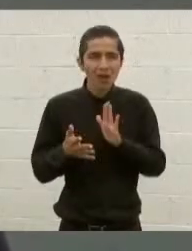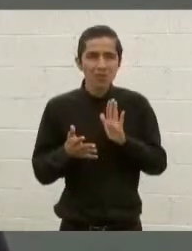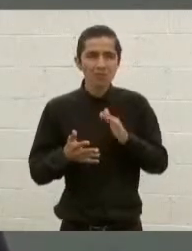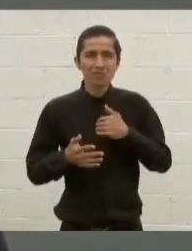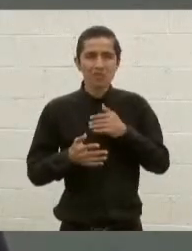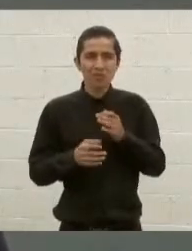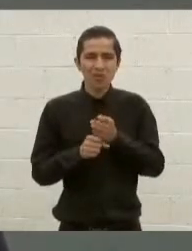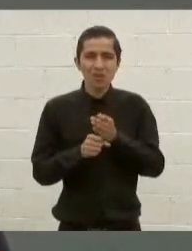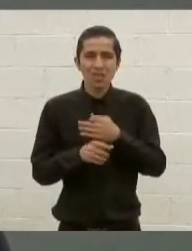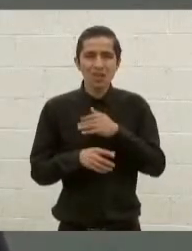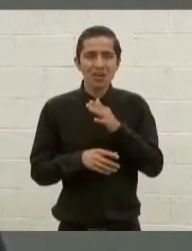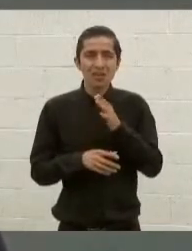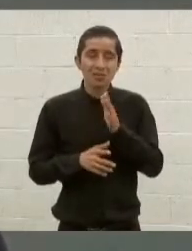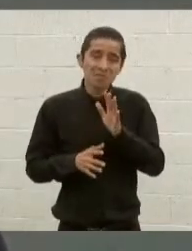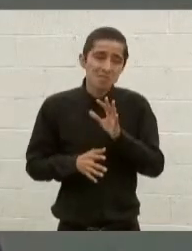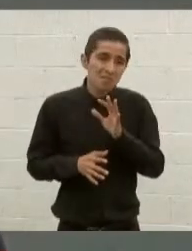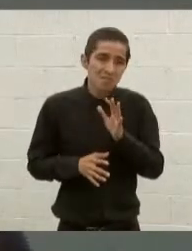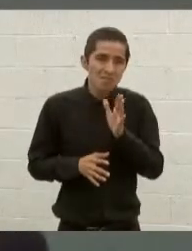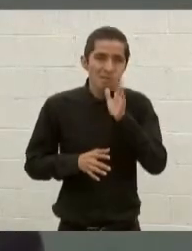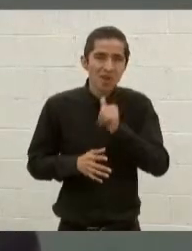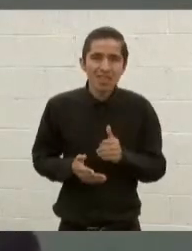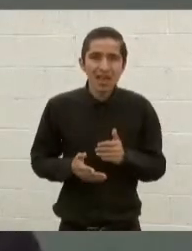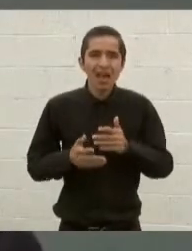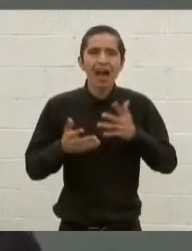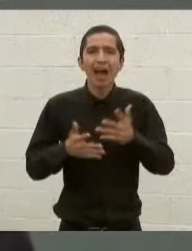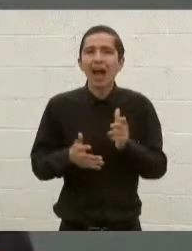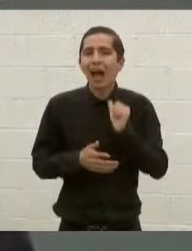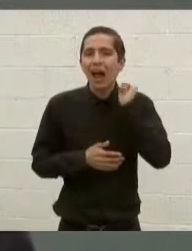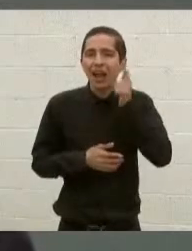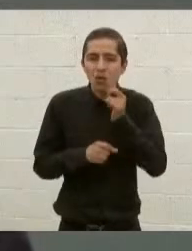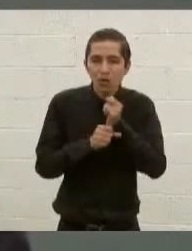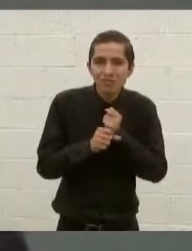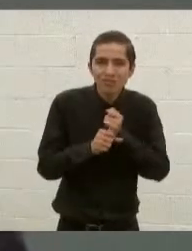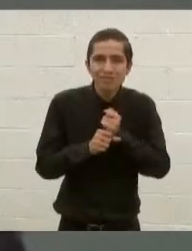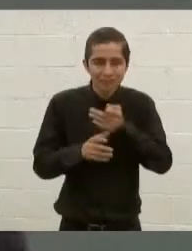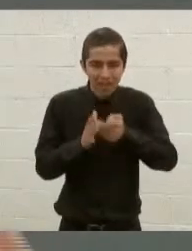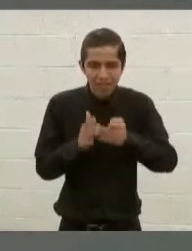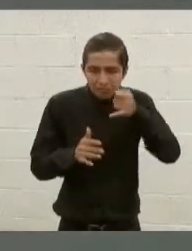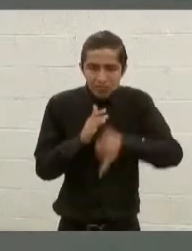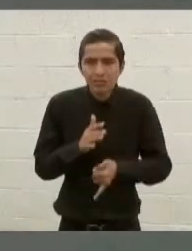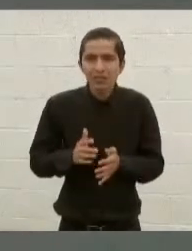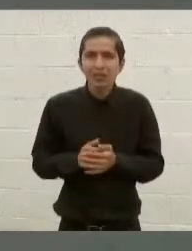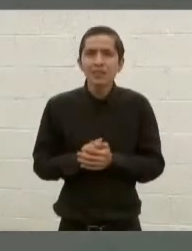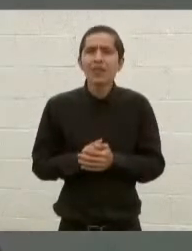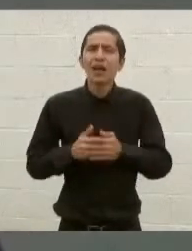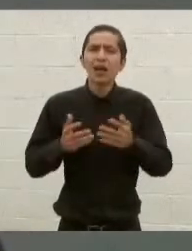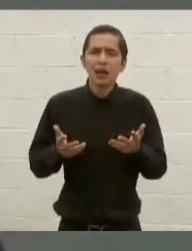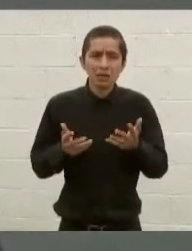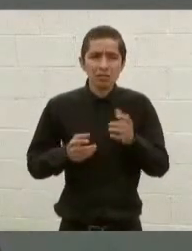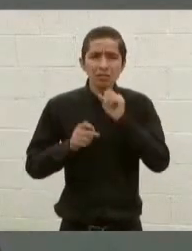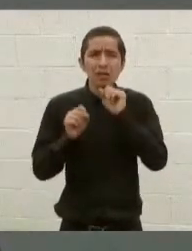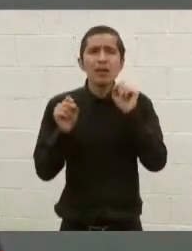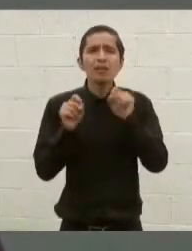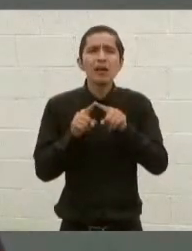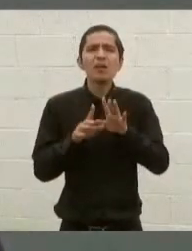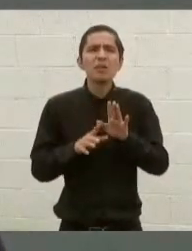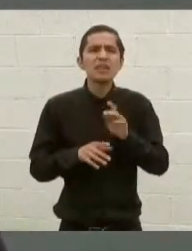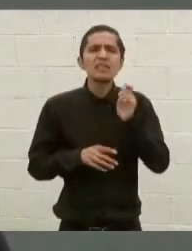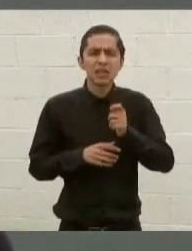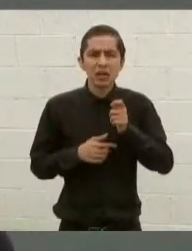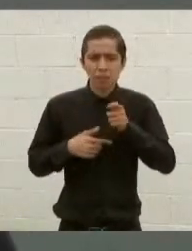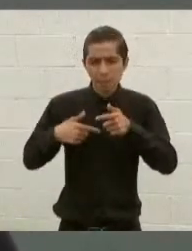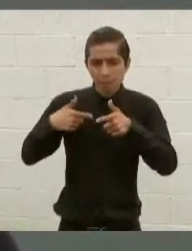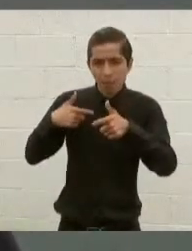obviamente descartarse ninguna hipótesis. Y efectivamente, el poder de fuego,